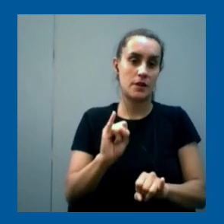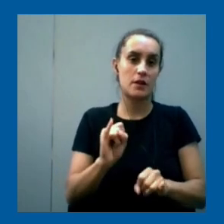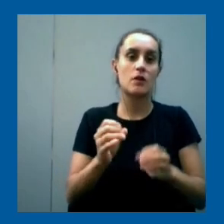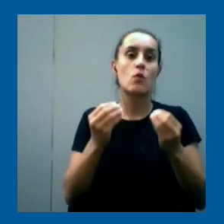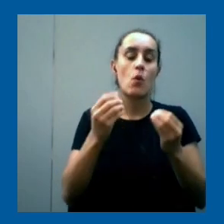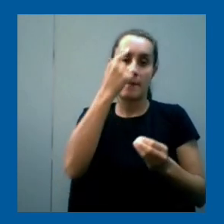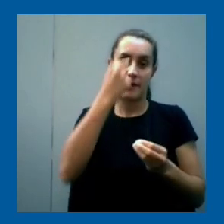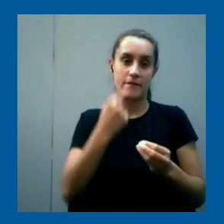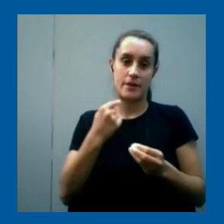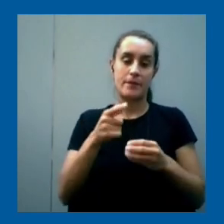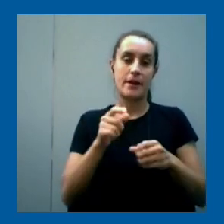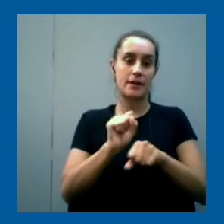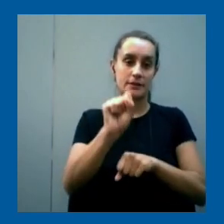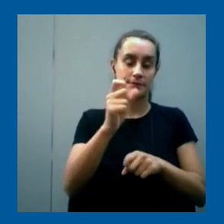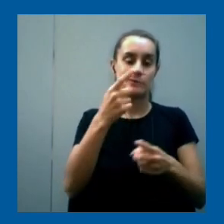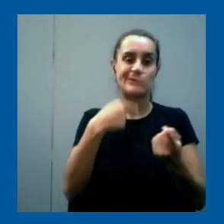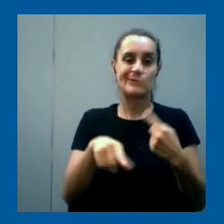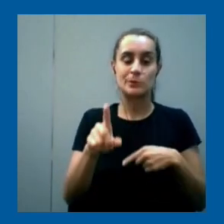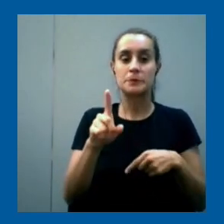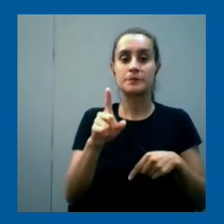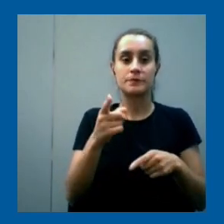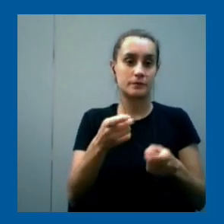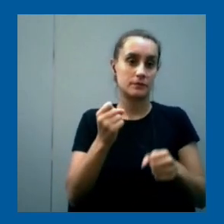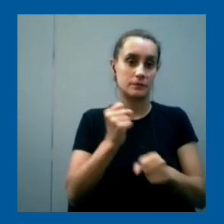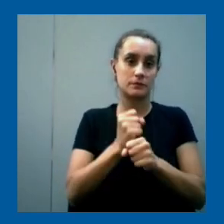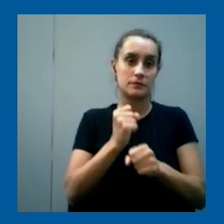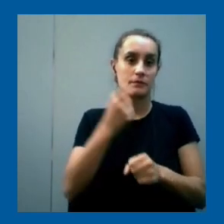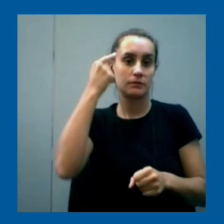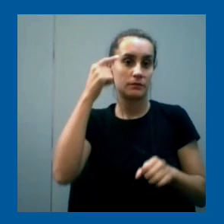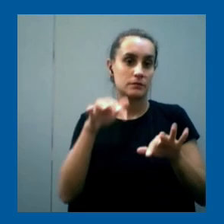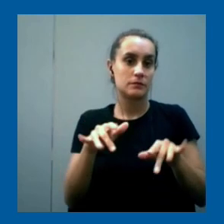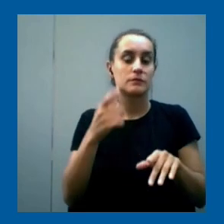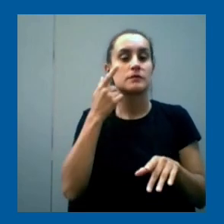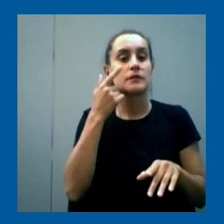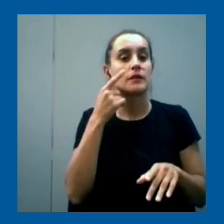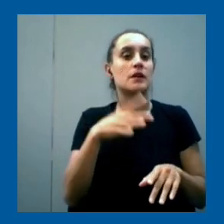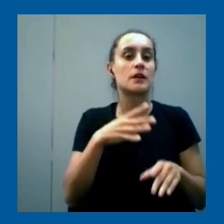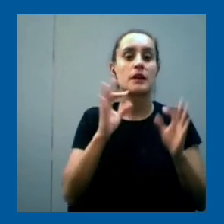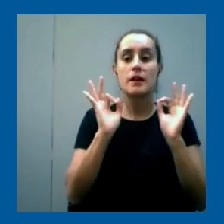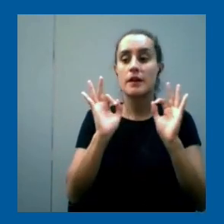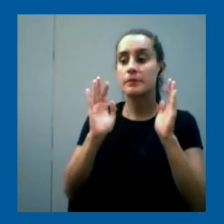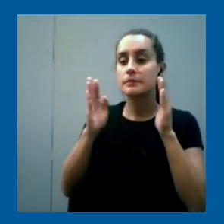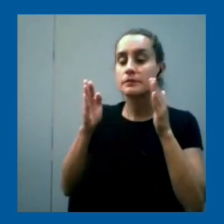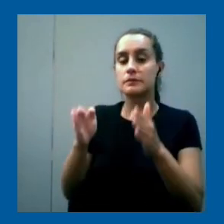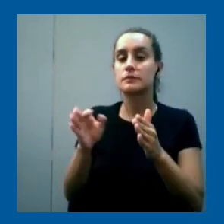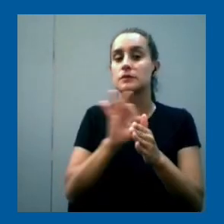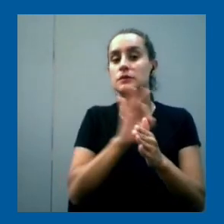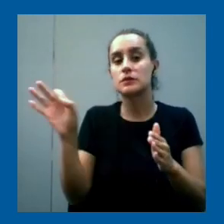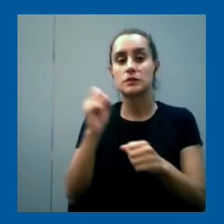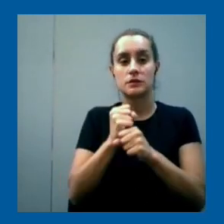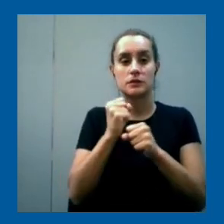definido de que se tiene que trabajar el pensamiento computacional habrá que ver si hay un espacio curricular específico para eso o si se trabajará en